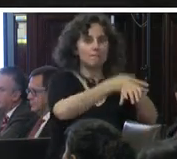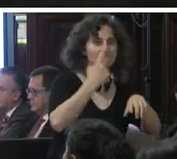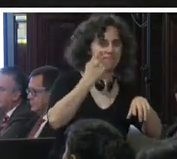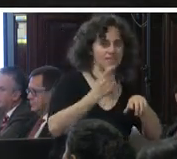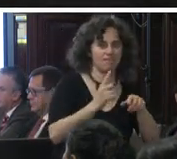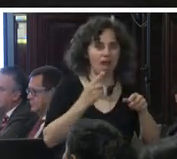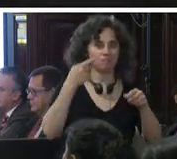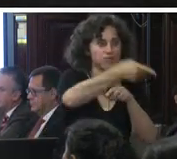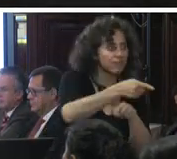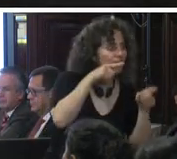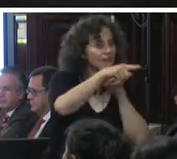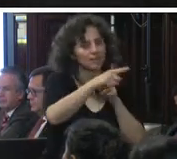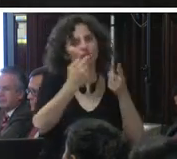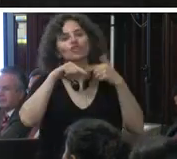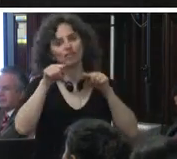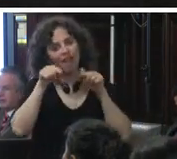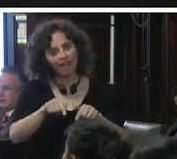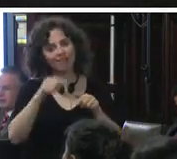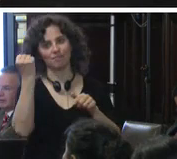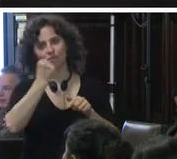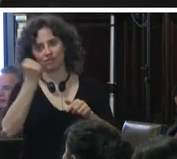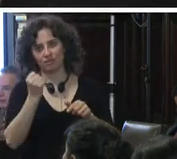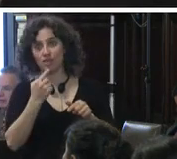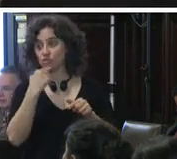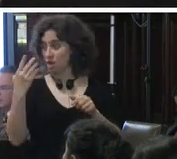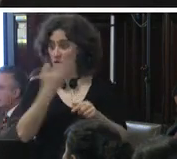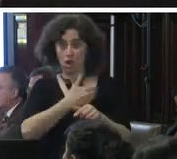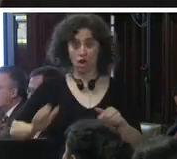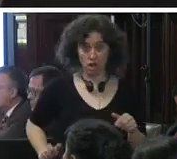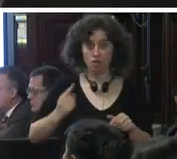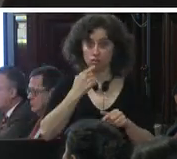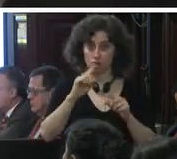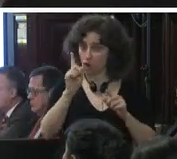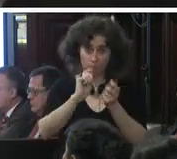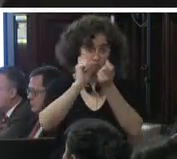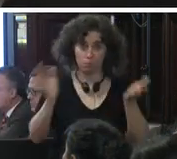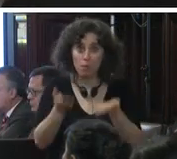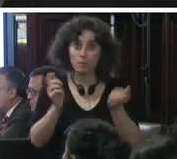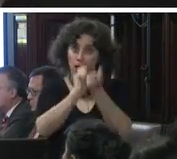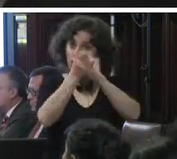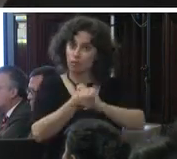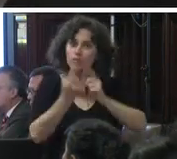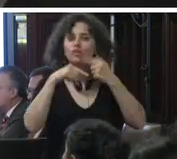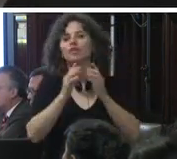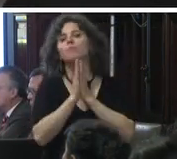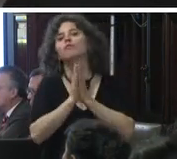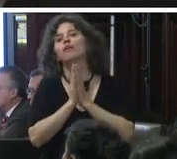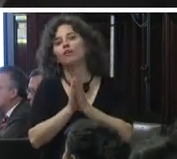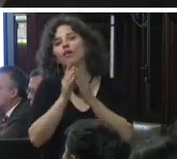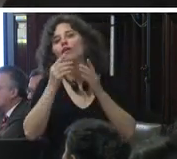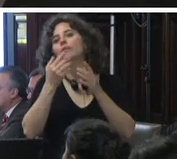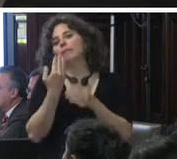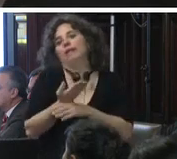si los representantes del ejecutivo federal dicen que no van a promover la reforma entonces pedimos que se abstengan de